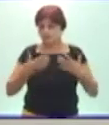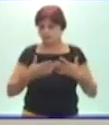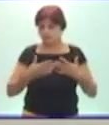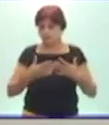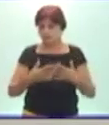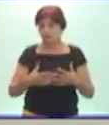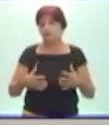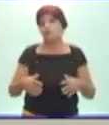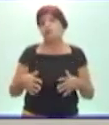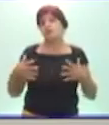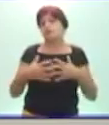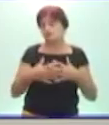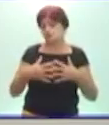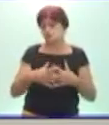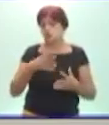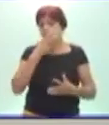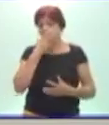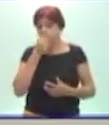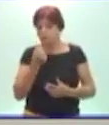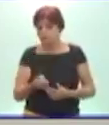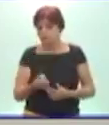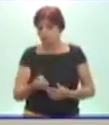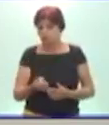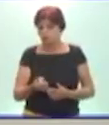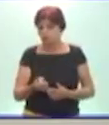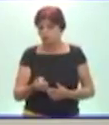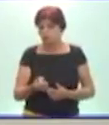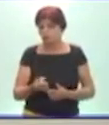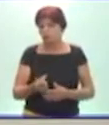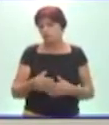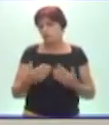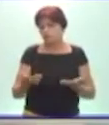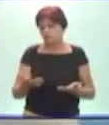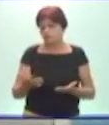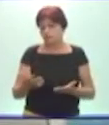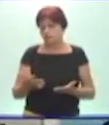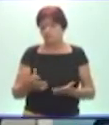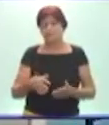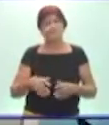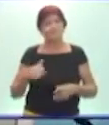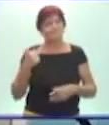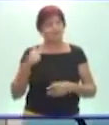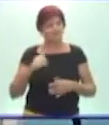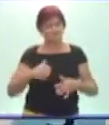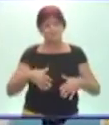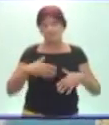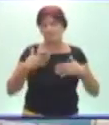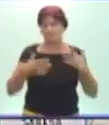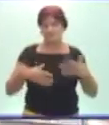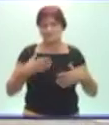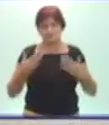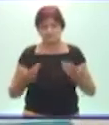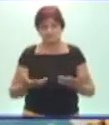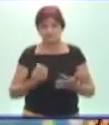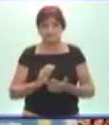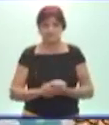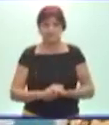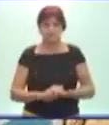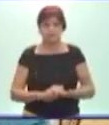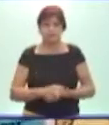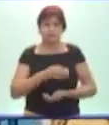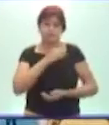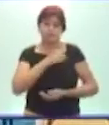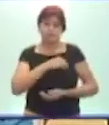corresponden con sus preferencias y sus motivaciones, ellos van a tener buen estado de ánimo. Además, van a sentir